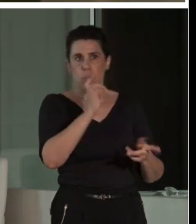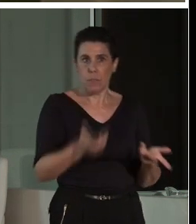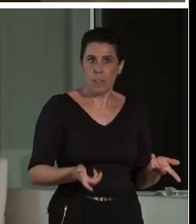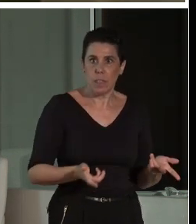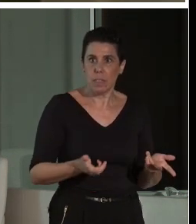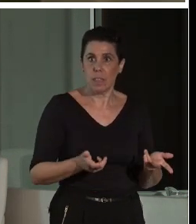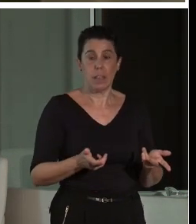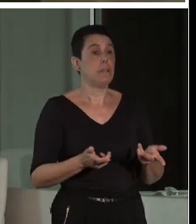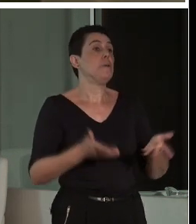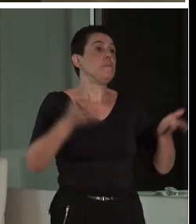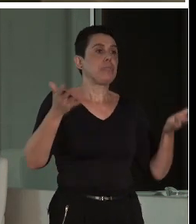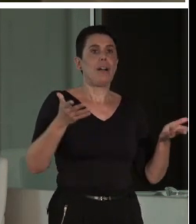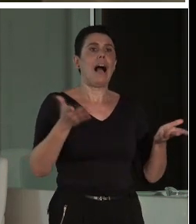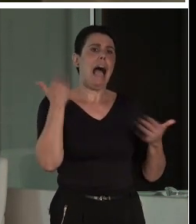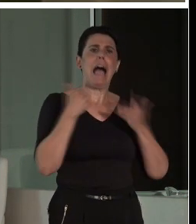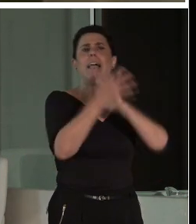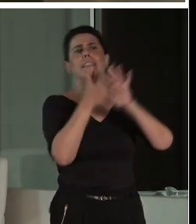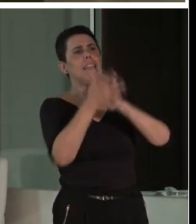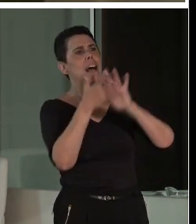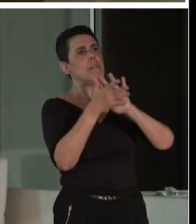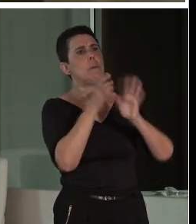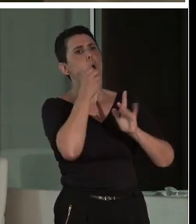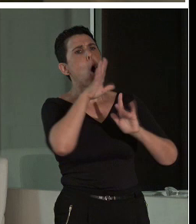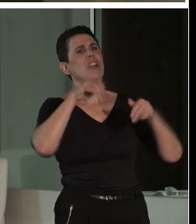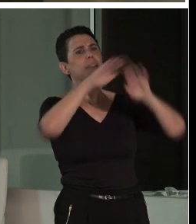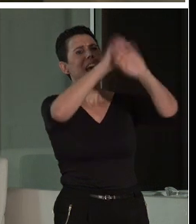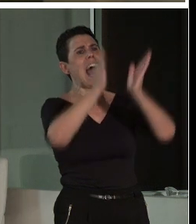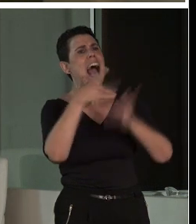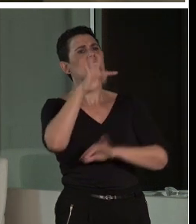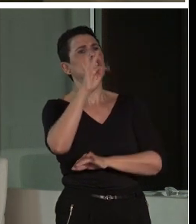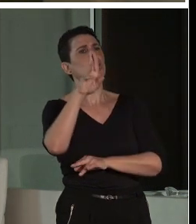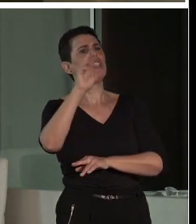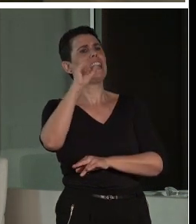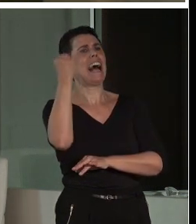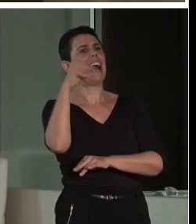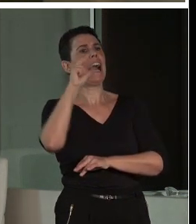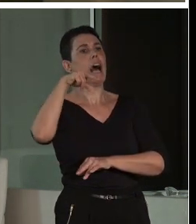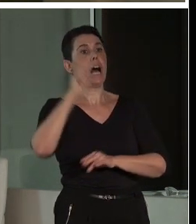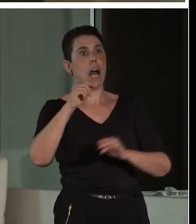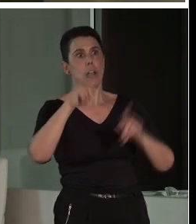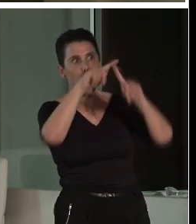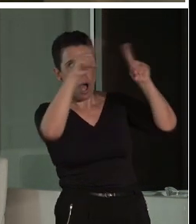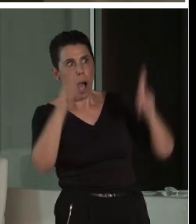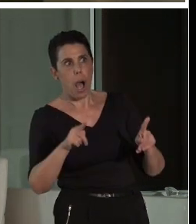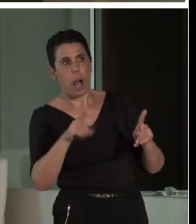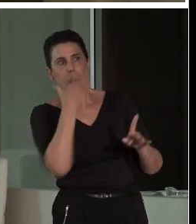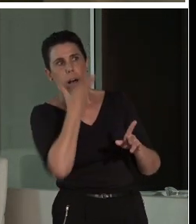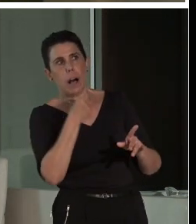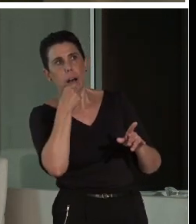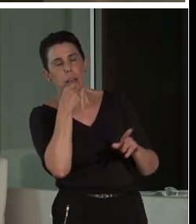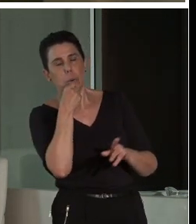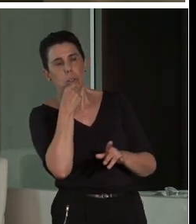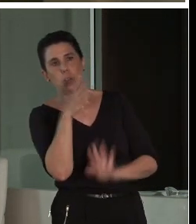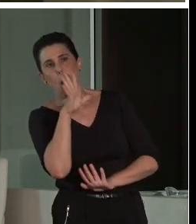antes, claro, oye, qué bien, qué bien el arco de Trajano, precioso, qué bonito. Claro, explica el arco de Trajano en